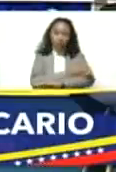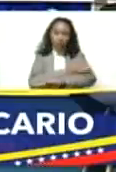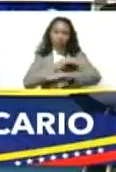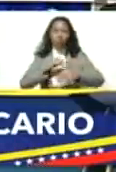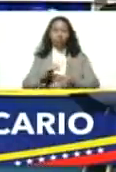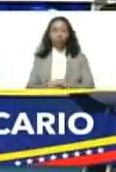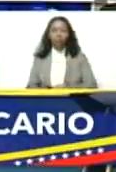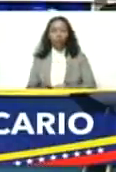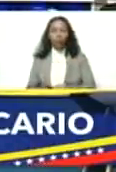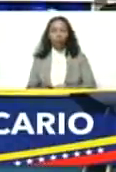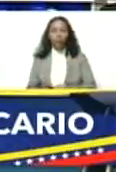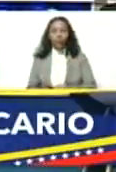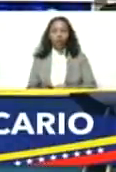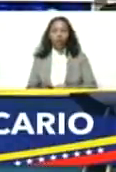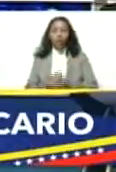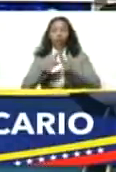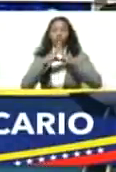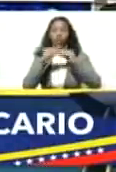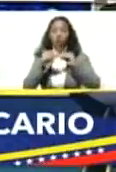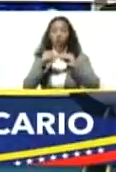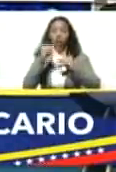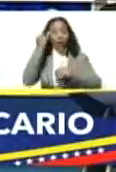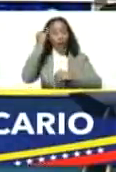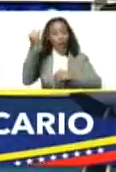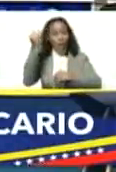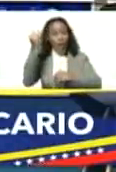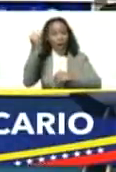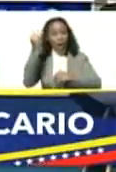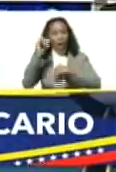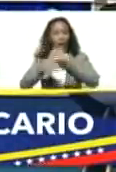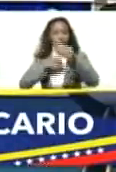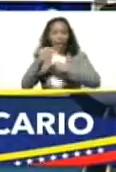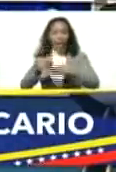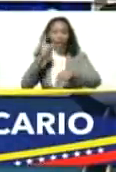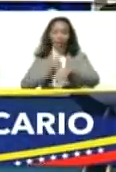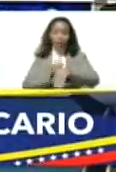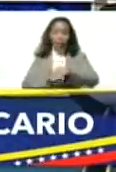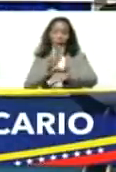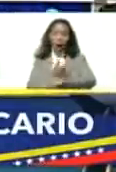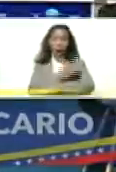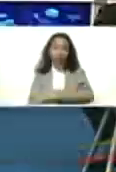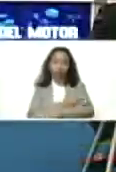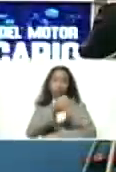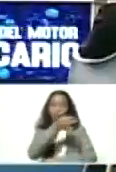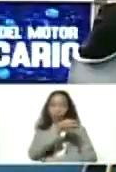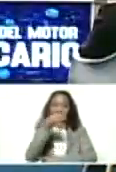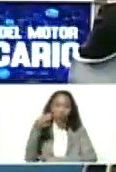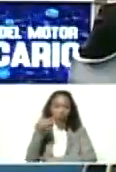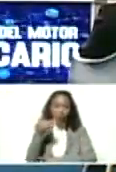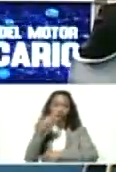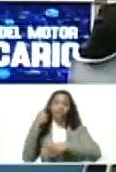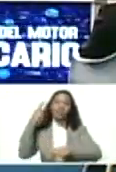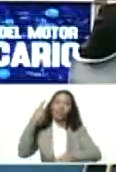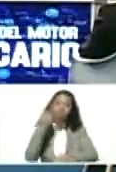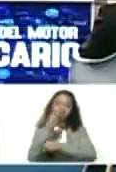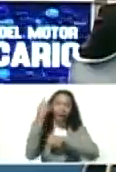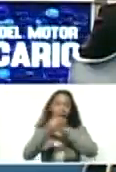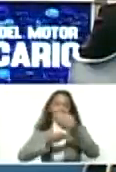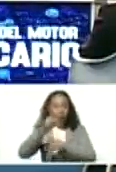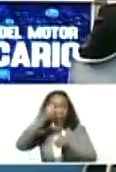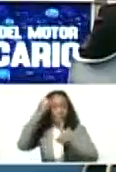toda medida tomada a tiempo y de manera correcta debe impactar